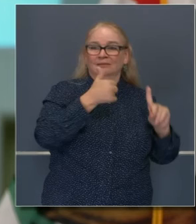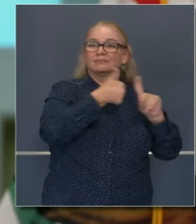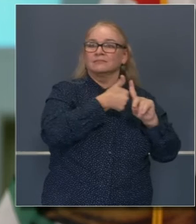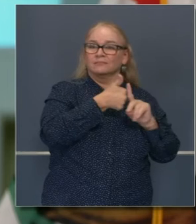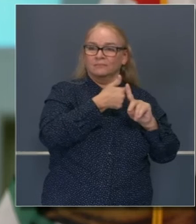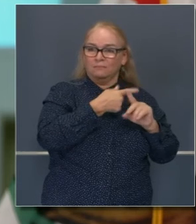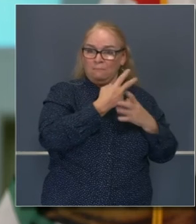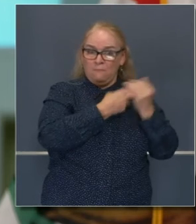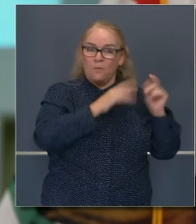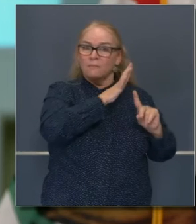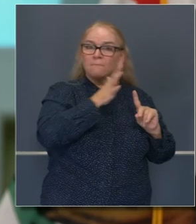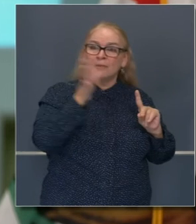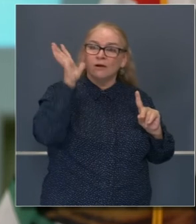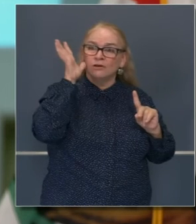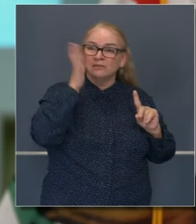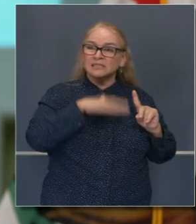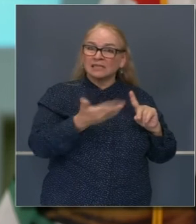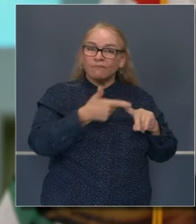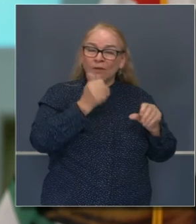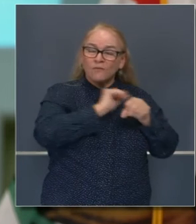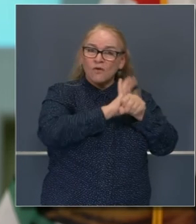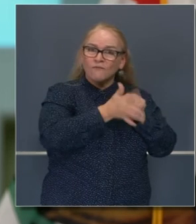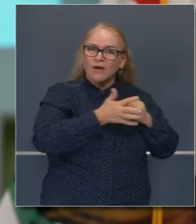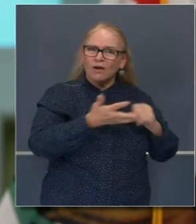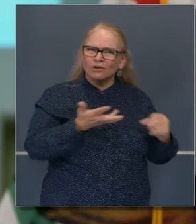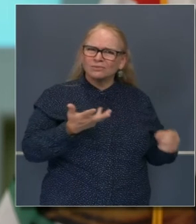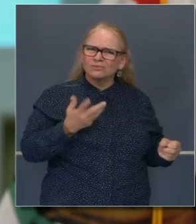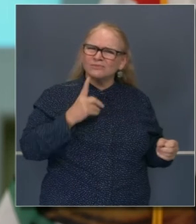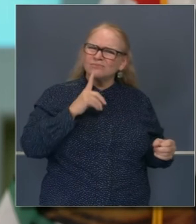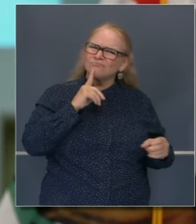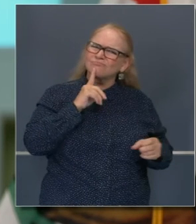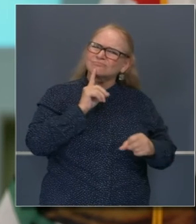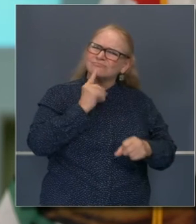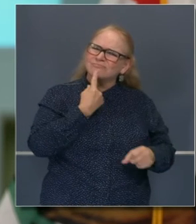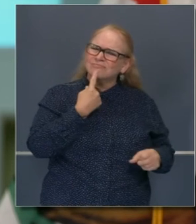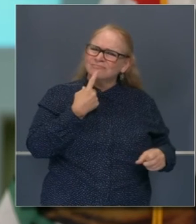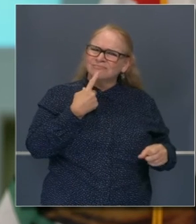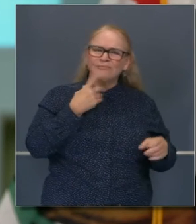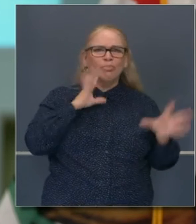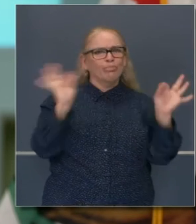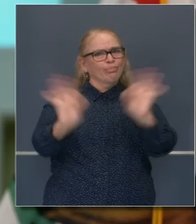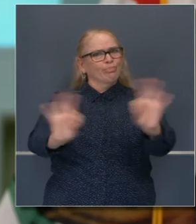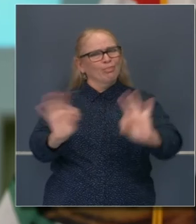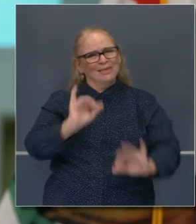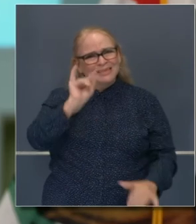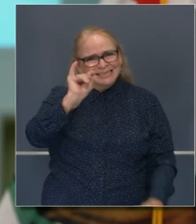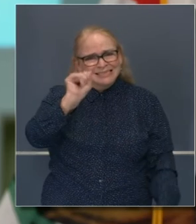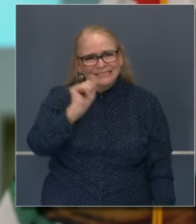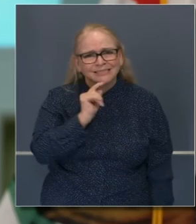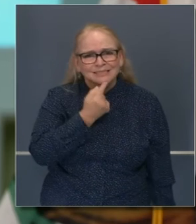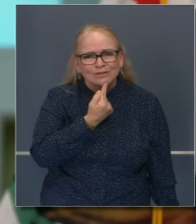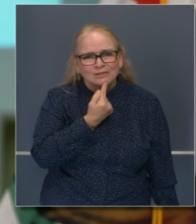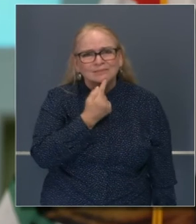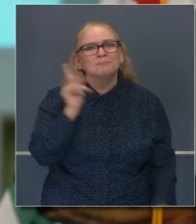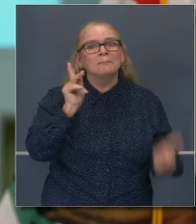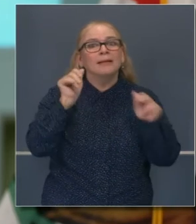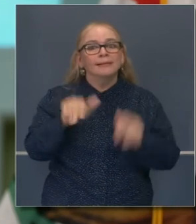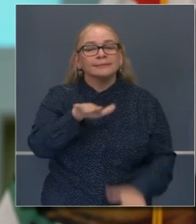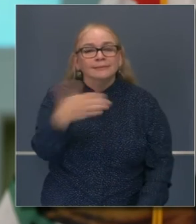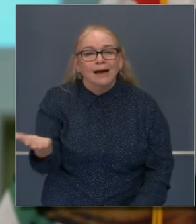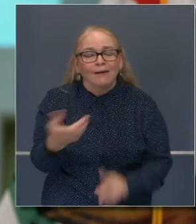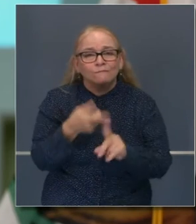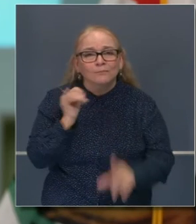él perdió a sus padres, padre y madre, por COVID-19. Esta enfermedad sigue siendo mortal